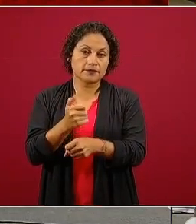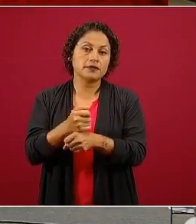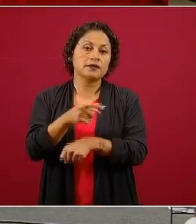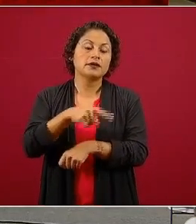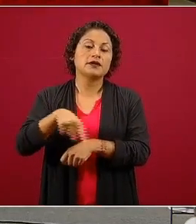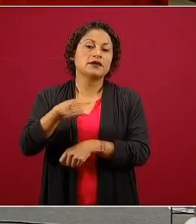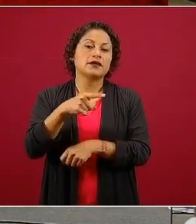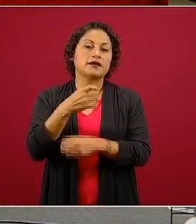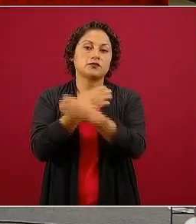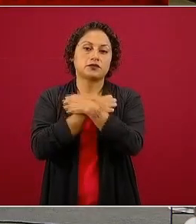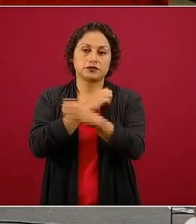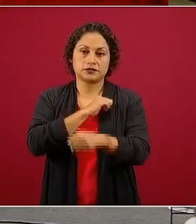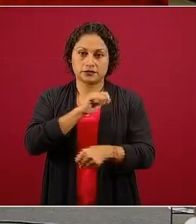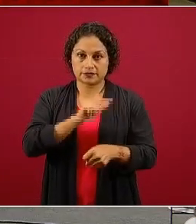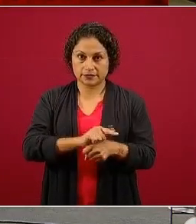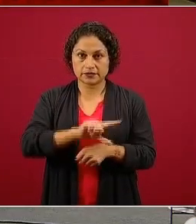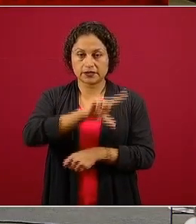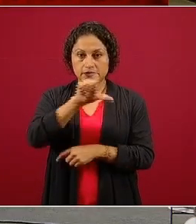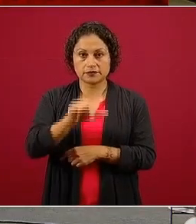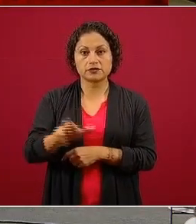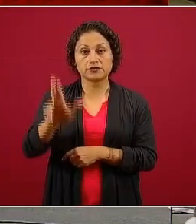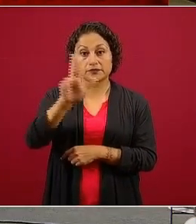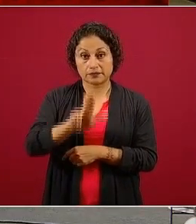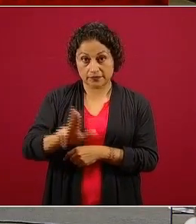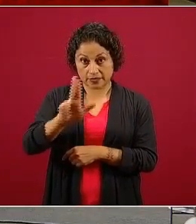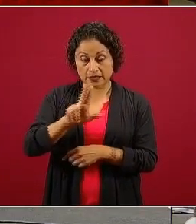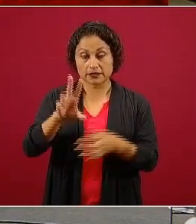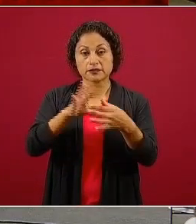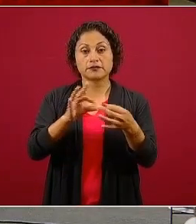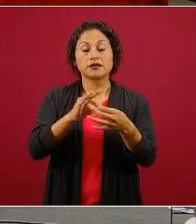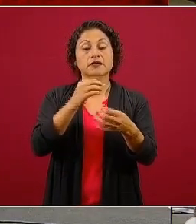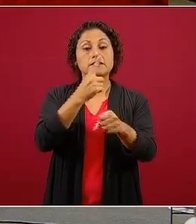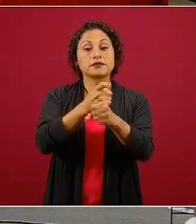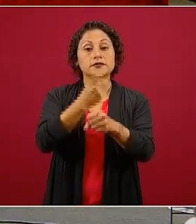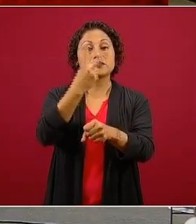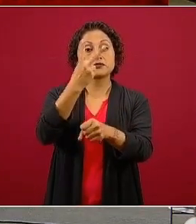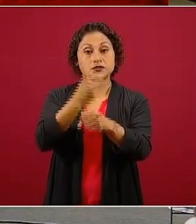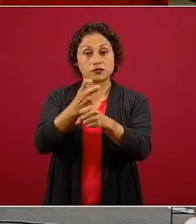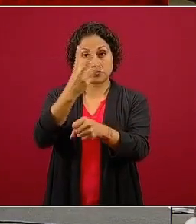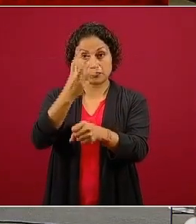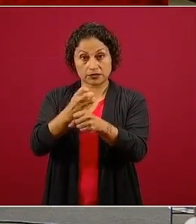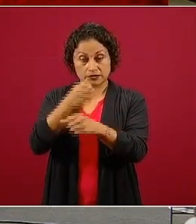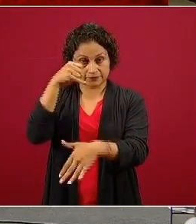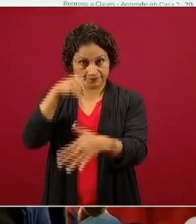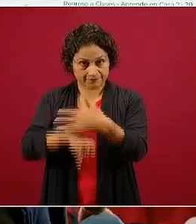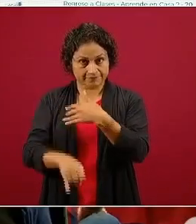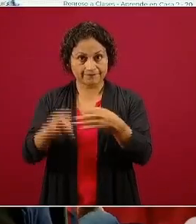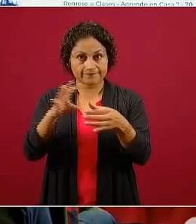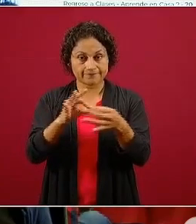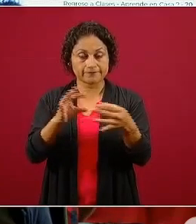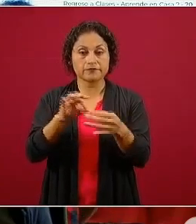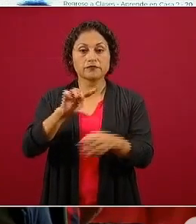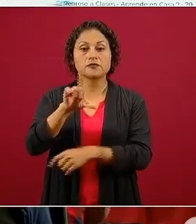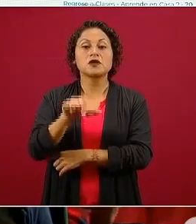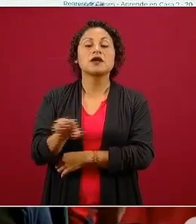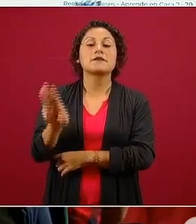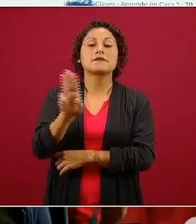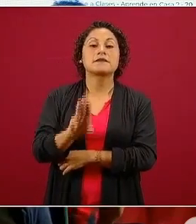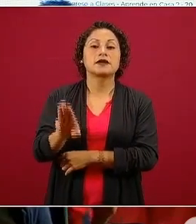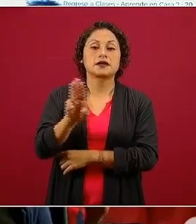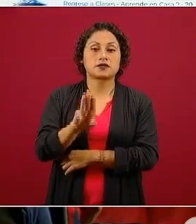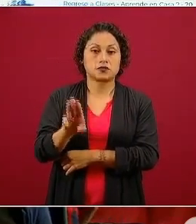el martes de segundo y tercero de primaria, el miércoles 19 de bachillerato,